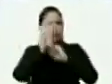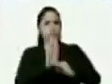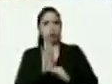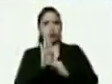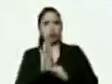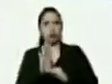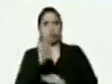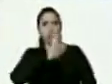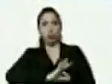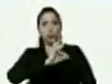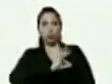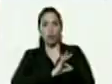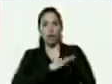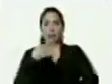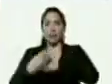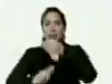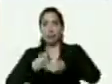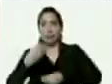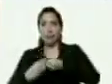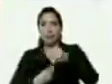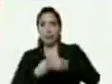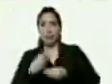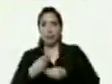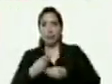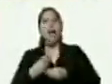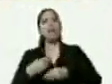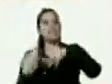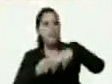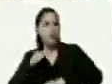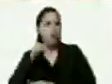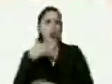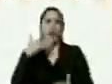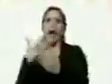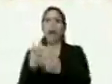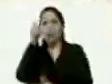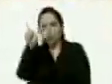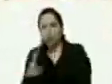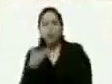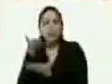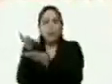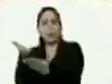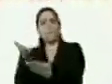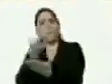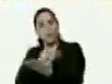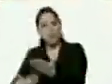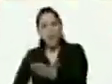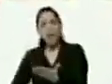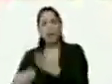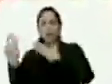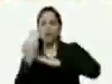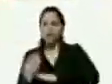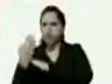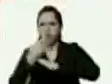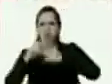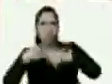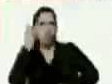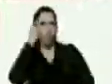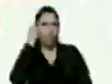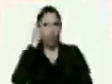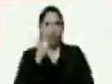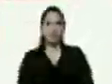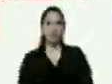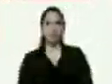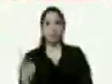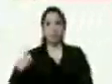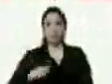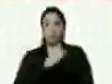protección social que se hizo en qué en revolución gracias a usted presidente por protegernos día a día pues tenemos nuestra